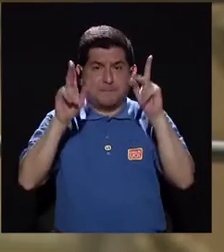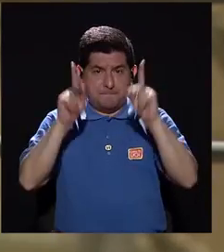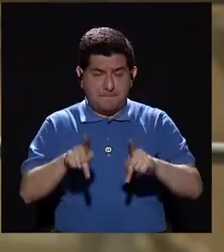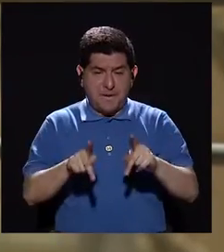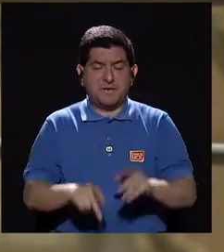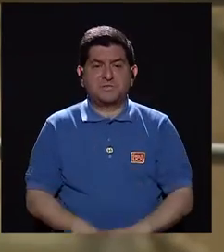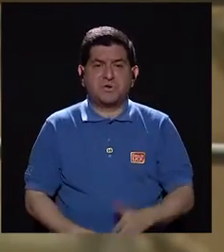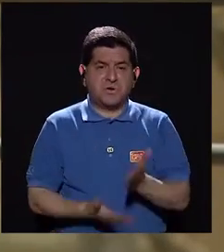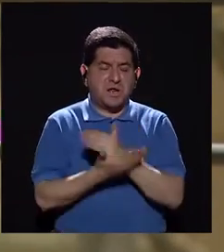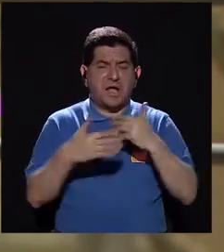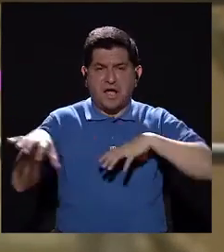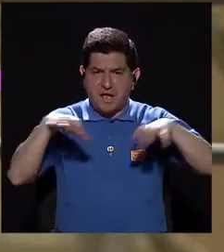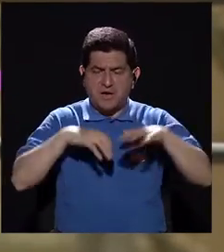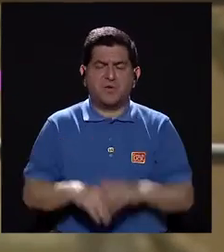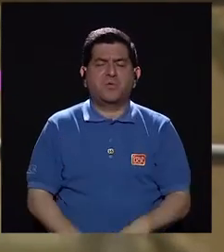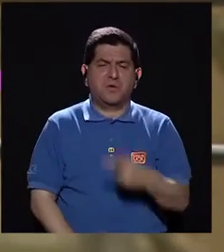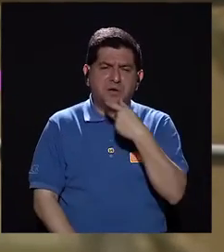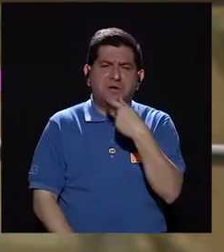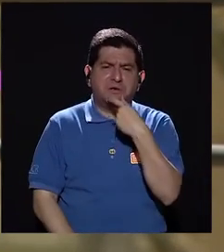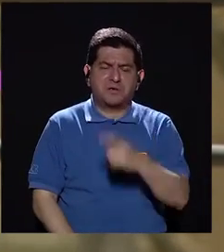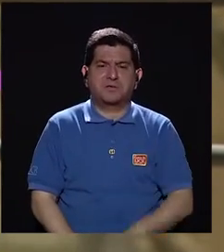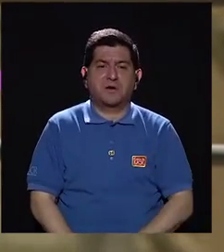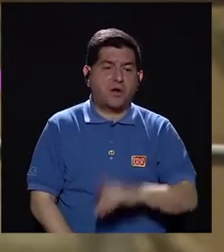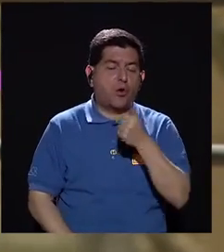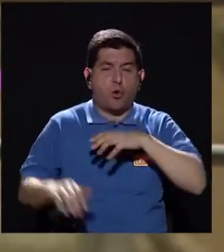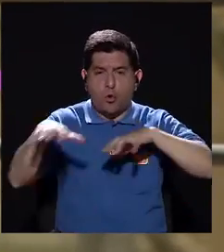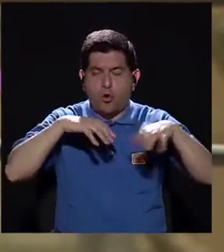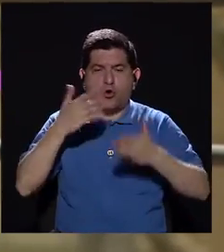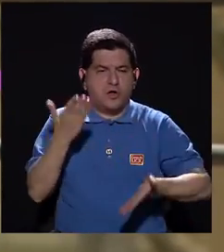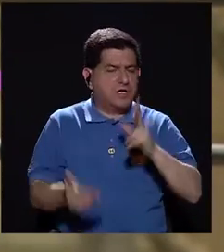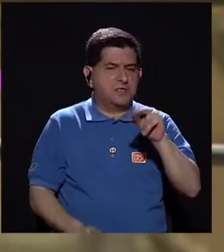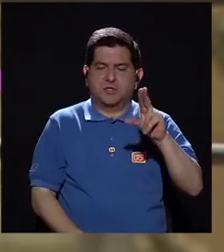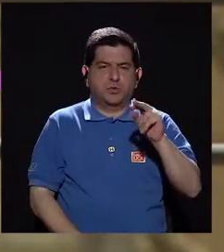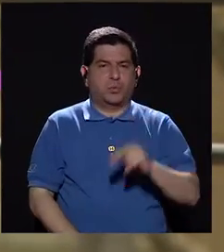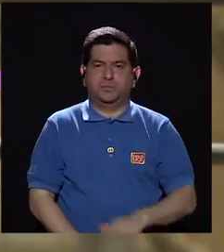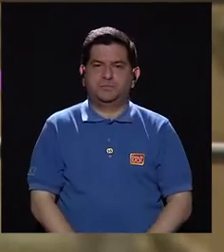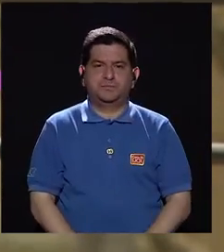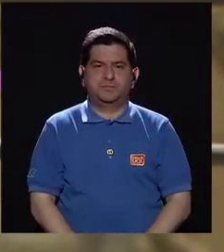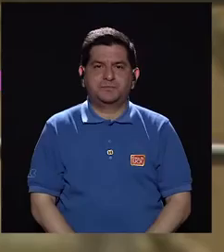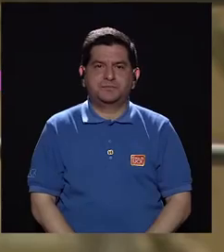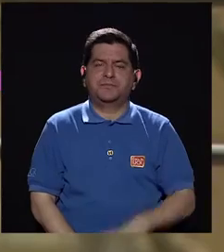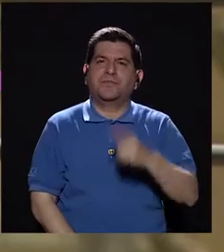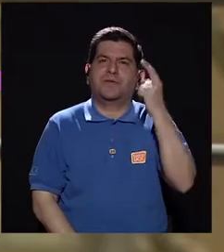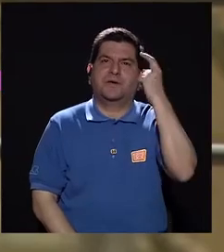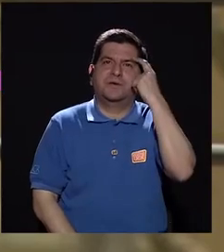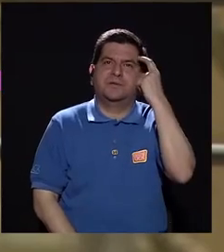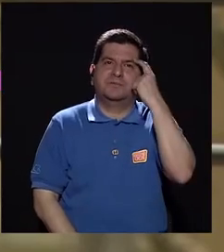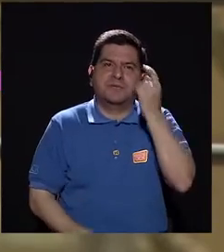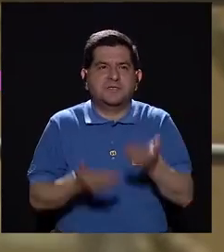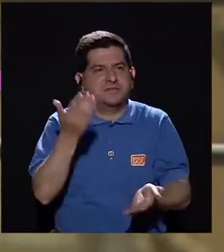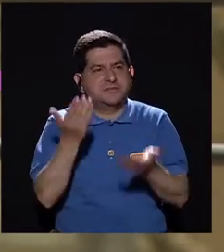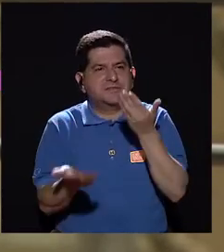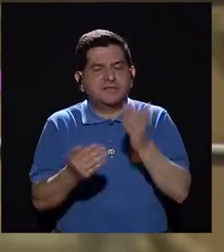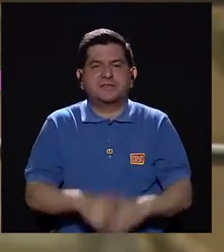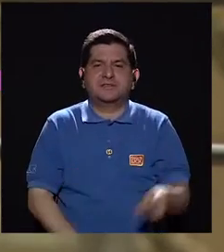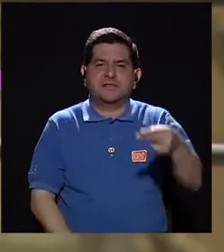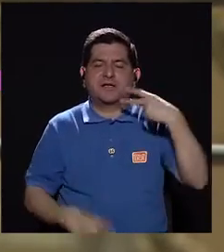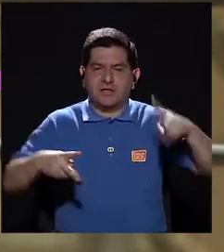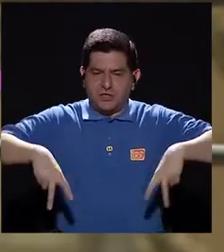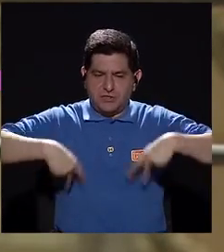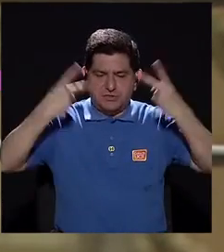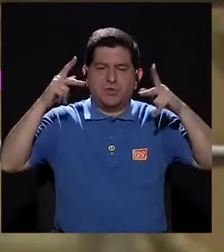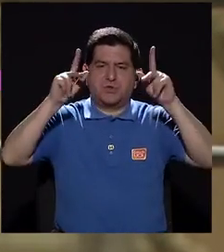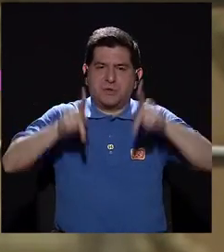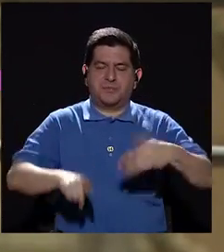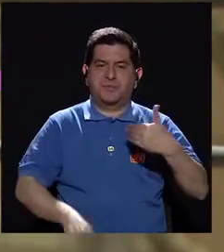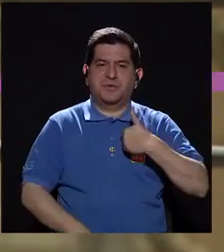hay personas que ciertas actividades le generan más risas, hay ciertas actividades que tal vez no. De acuerdo a la historia